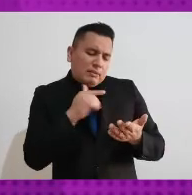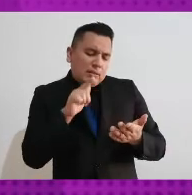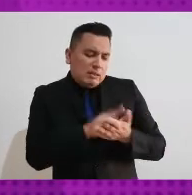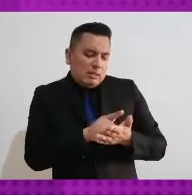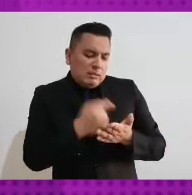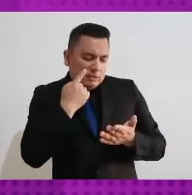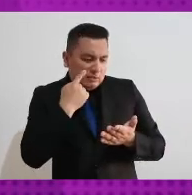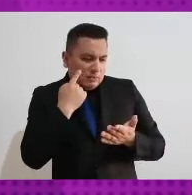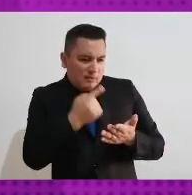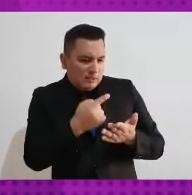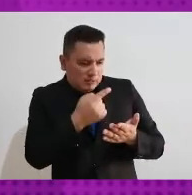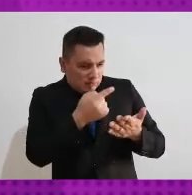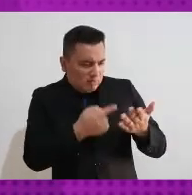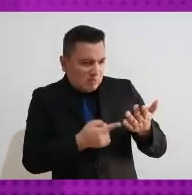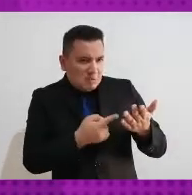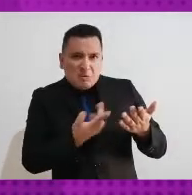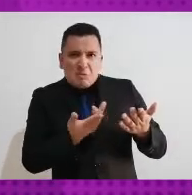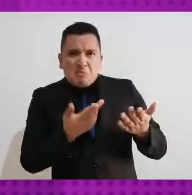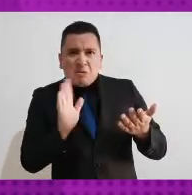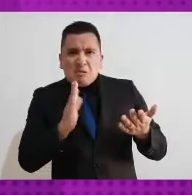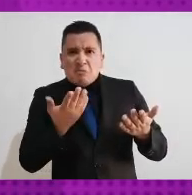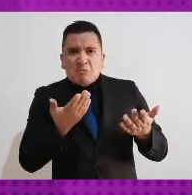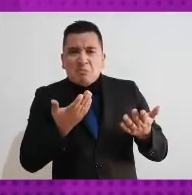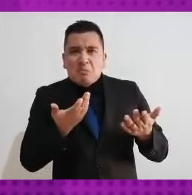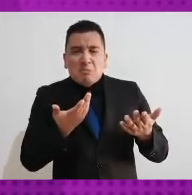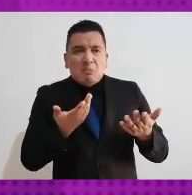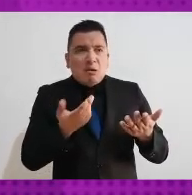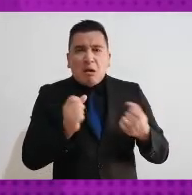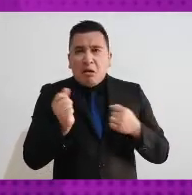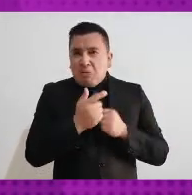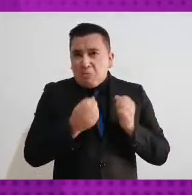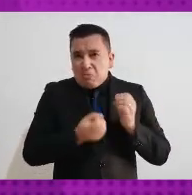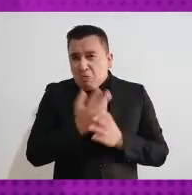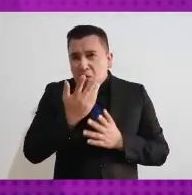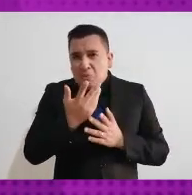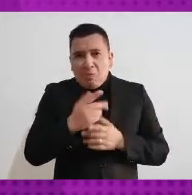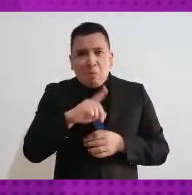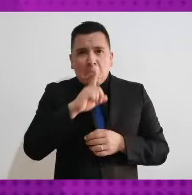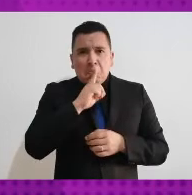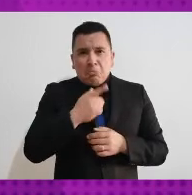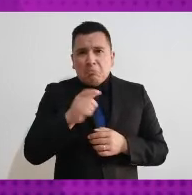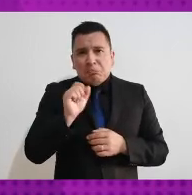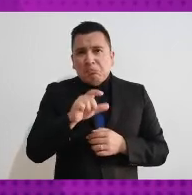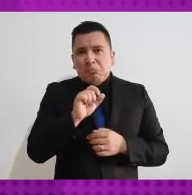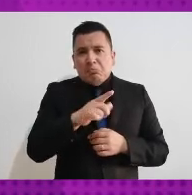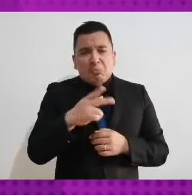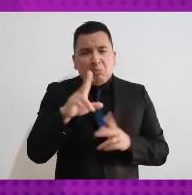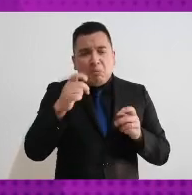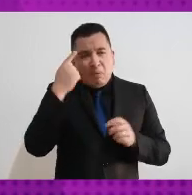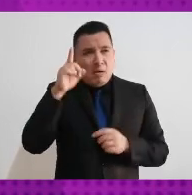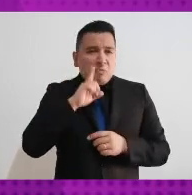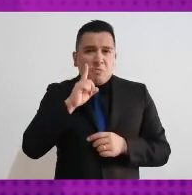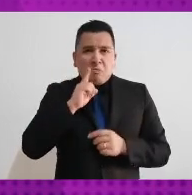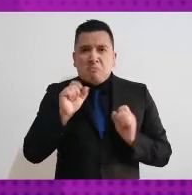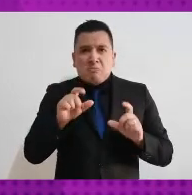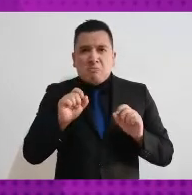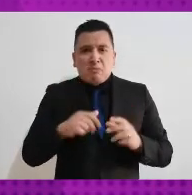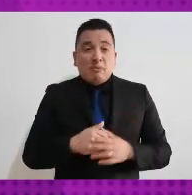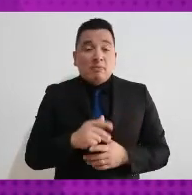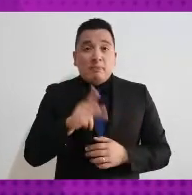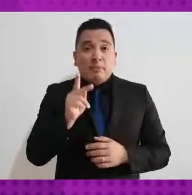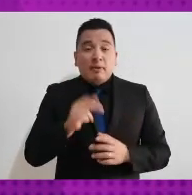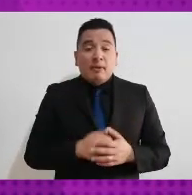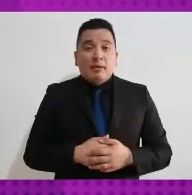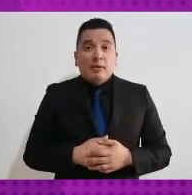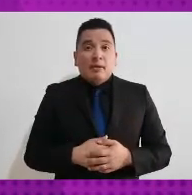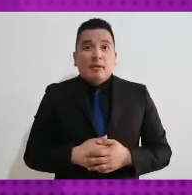dije realmente yo no estoy advirtiendo avances a lo que ya tenemos en materia política y electoral para las mujeres.